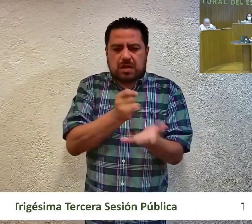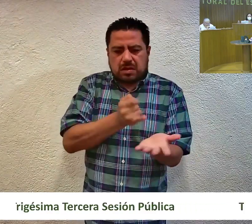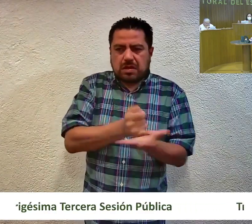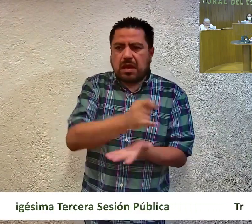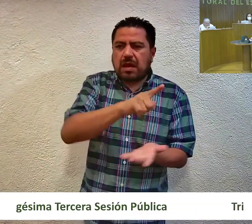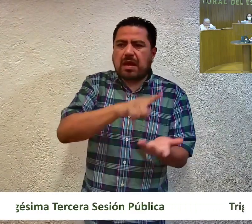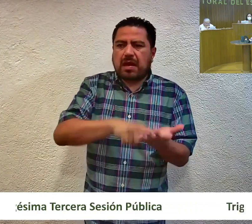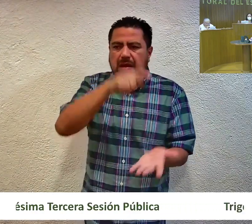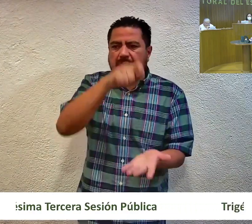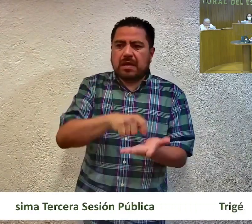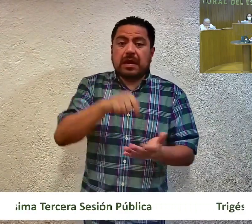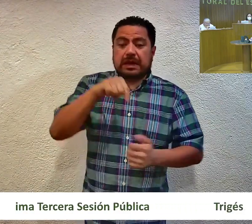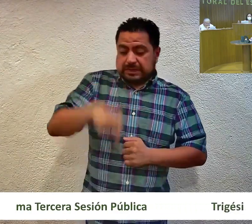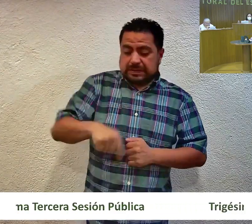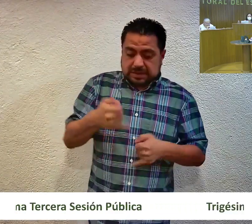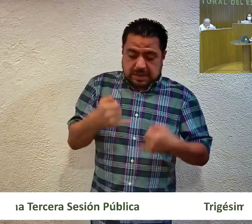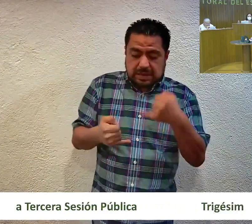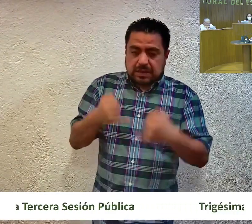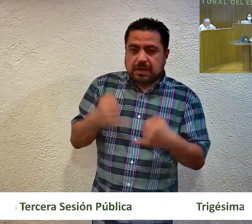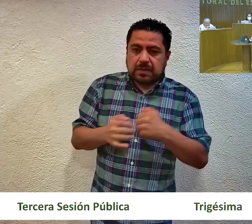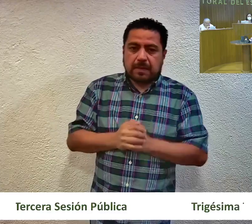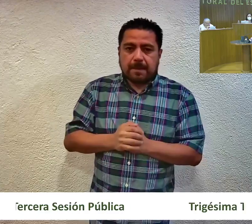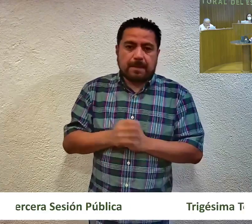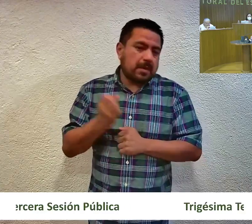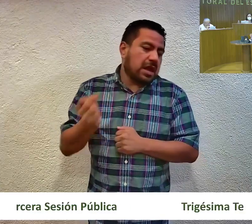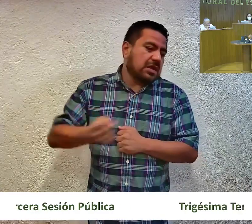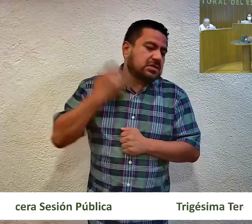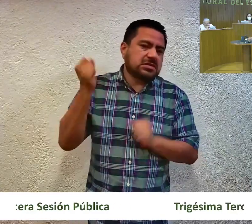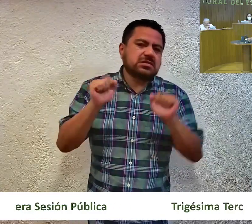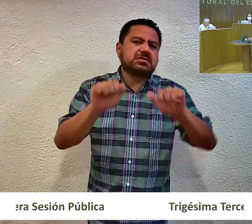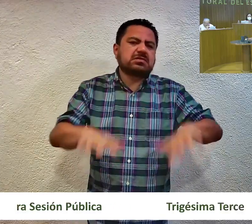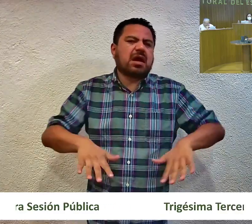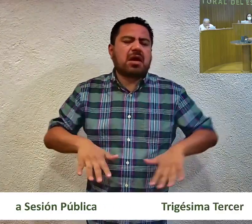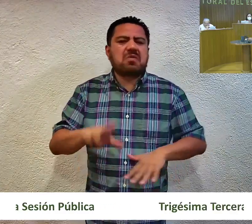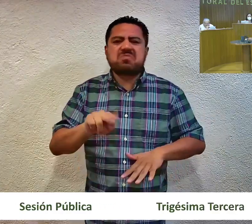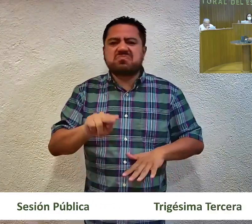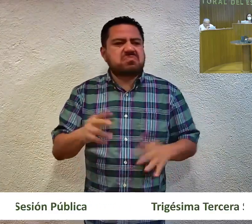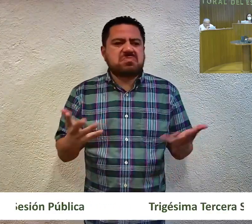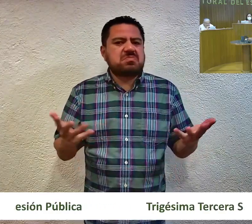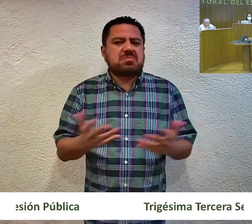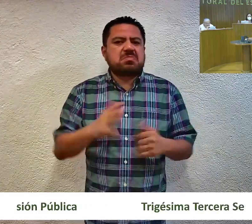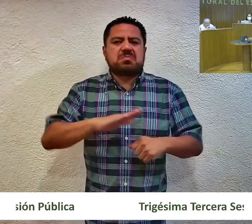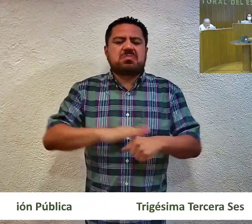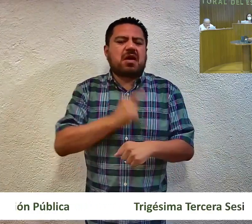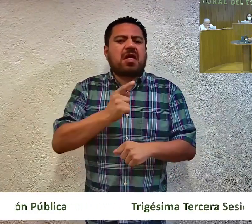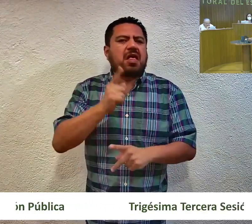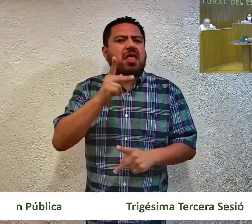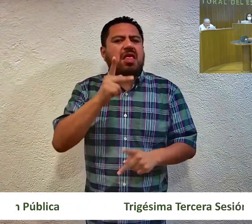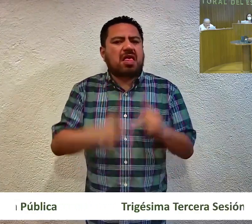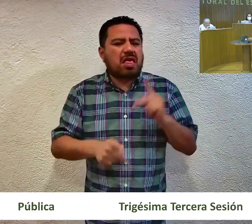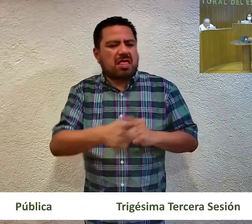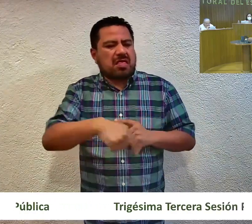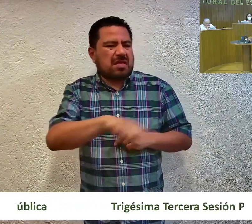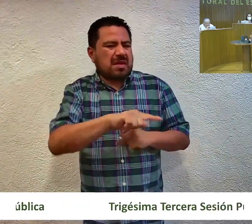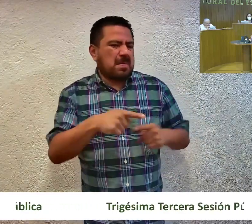este tribunal estimó que la referida Asamblea no se realizó porque unos ciudadanos interrumpieron la misma.